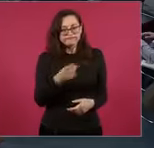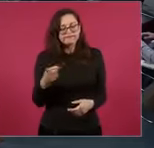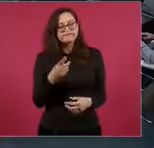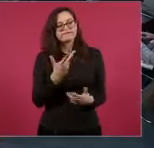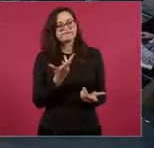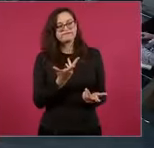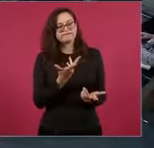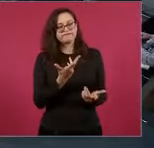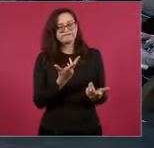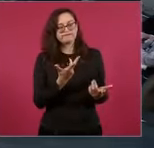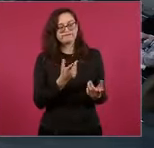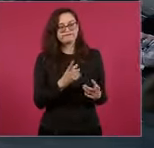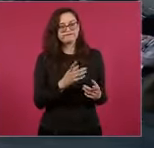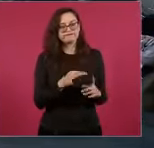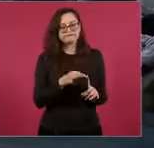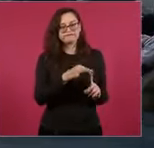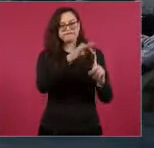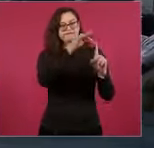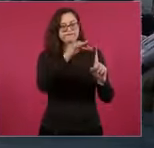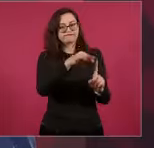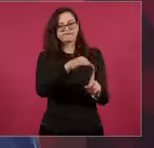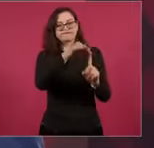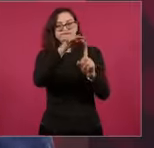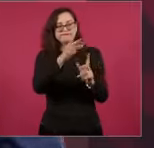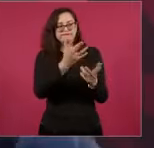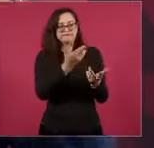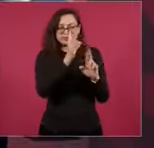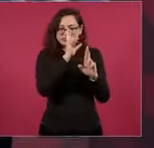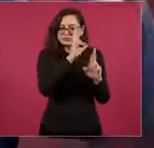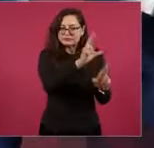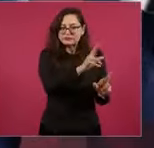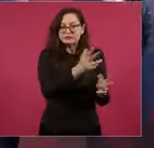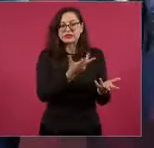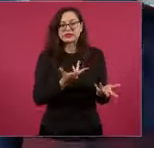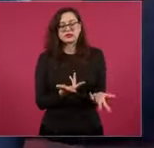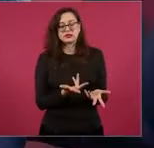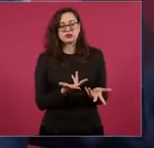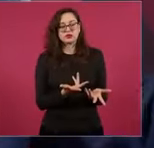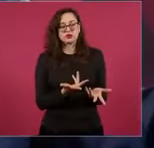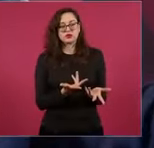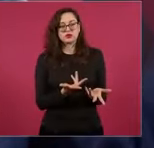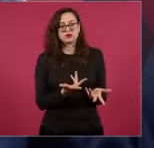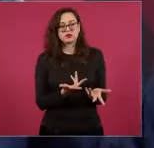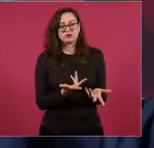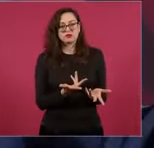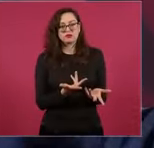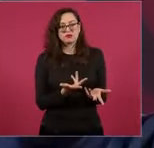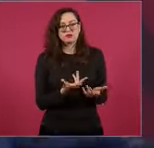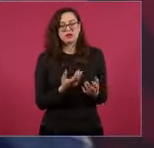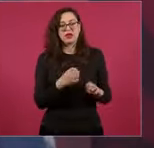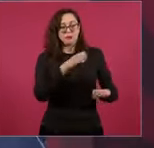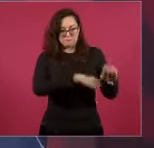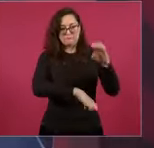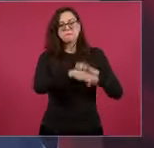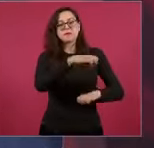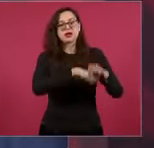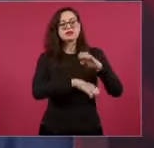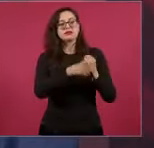en las organizaciones empresariales